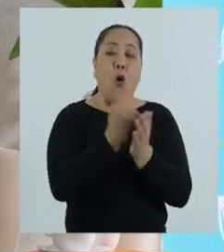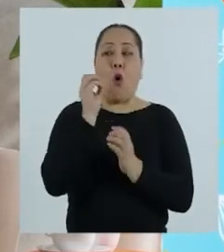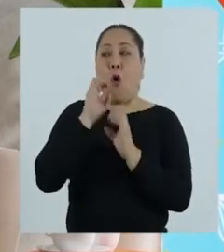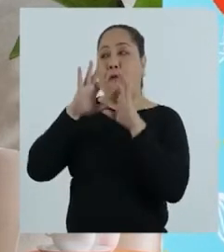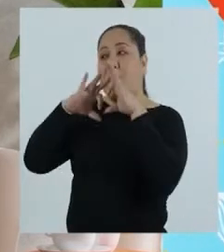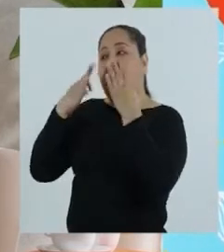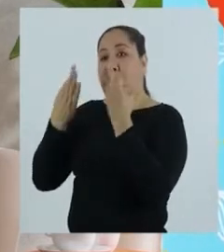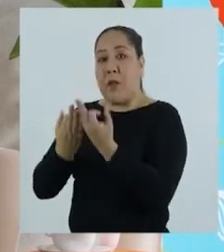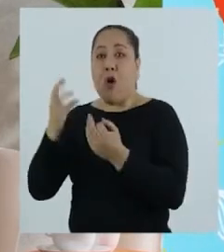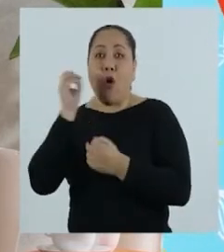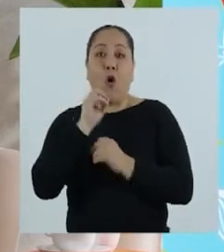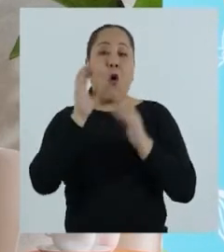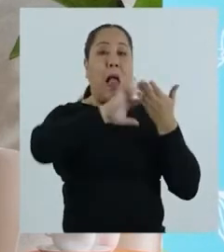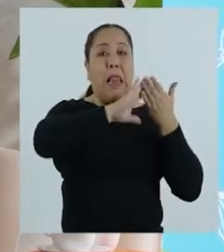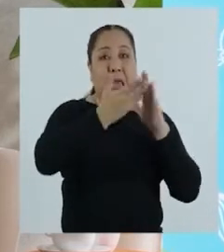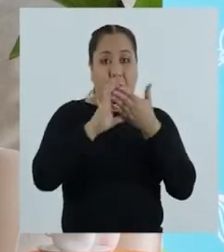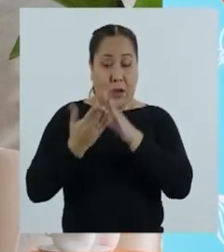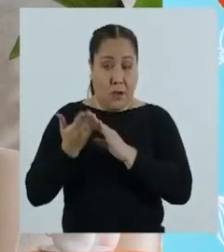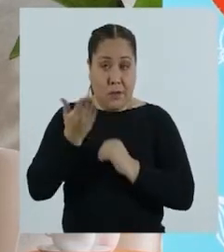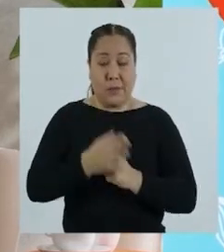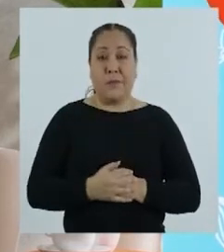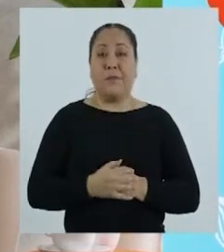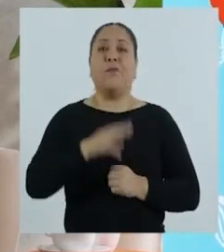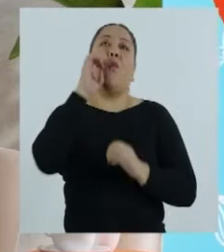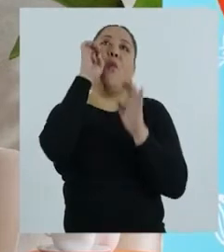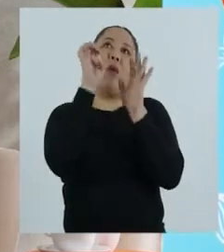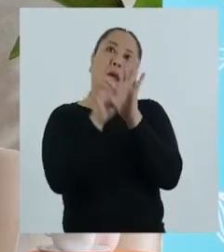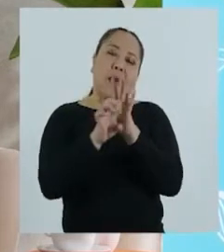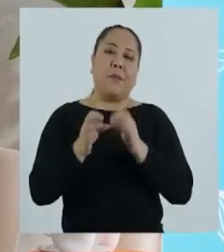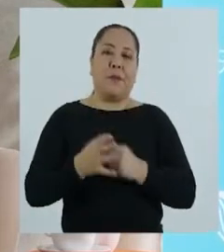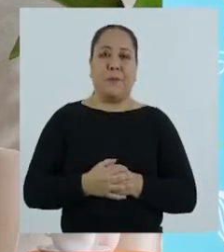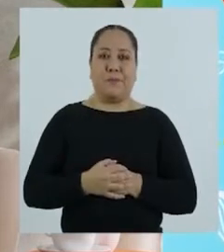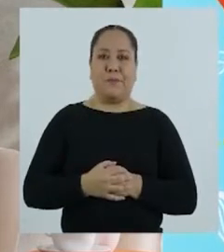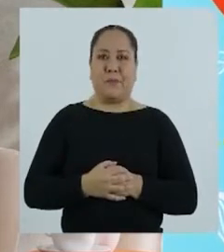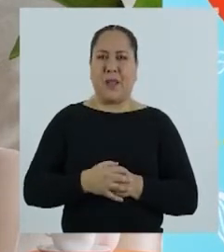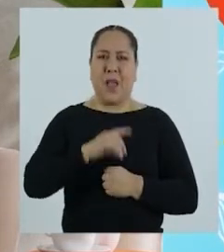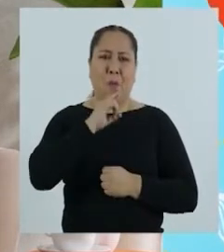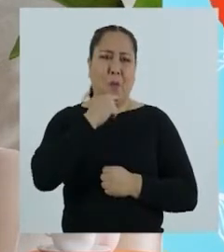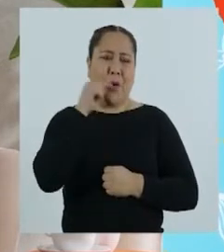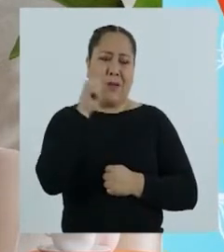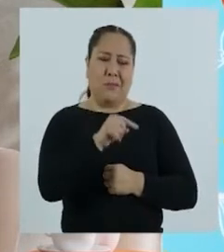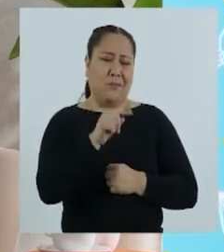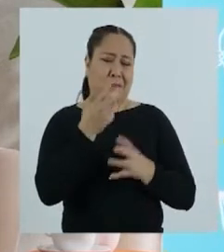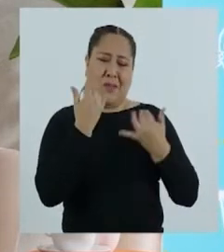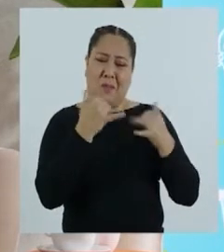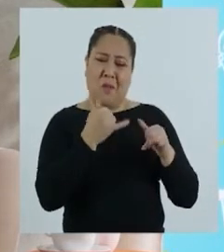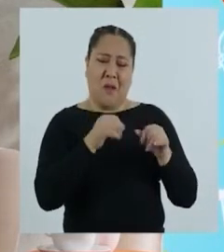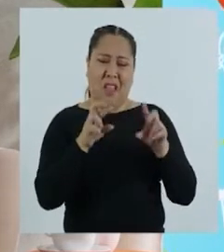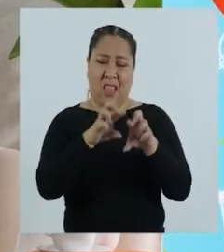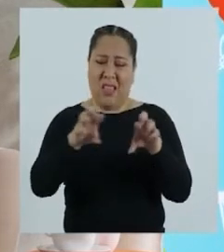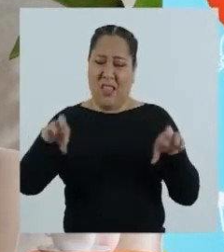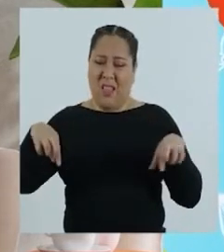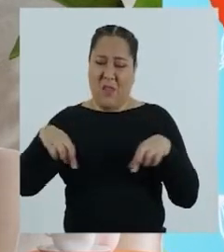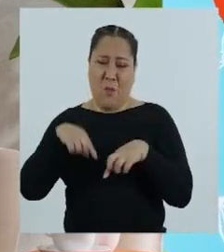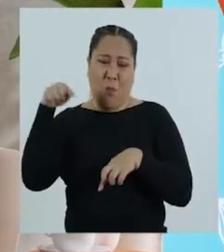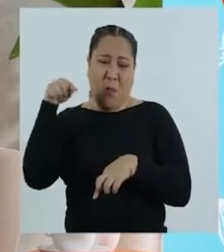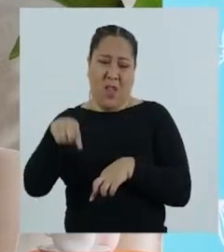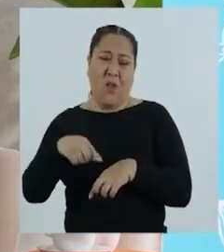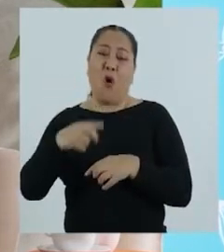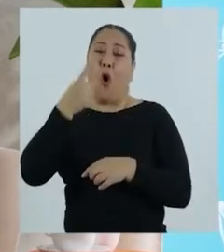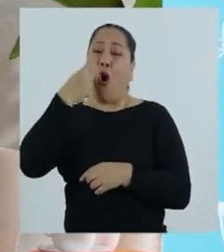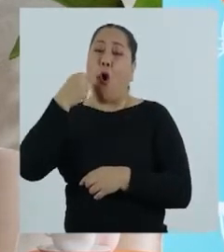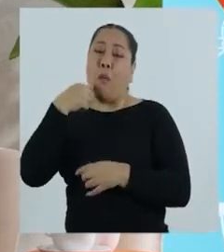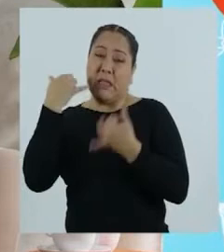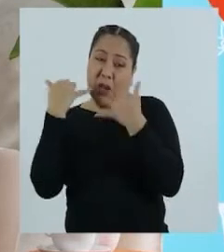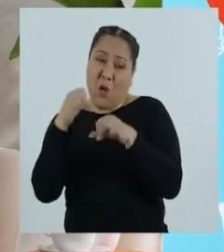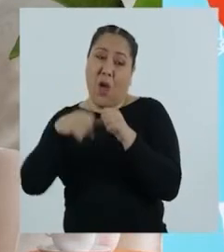sea en la escuela, en la familia o en la comunidad. Por ejemplo, las niñas no pueden jugar en el patio